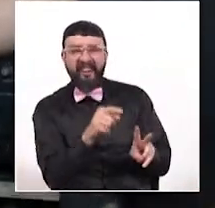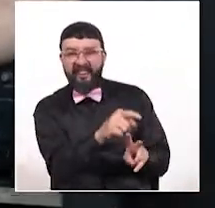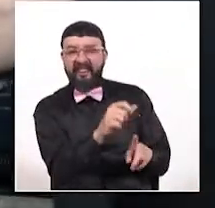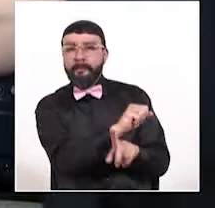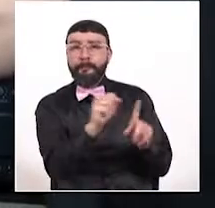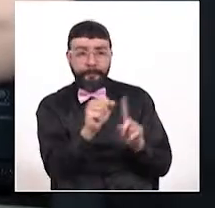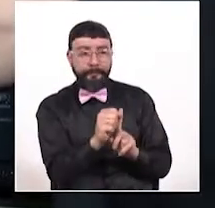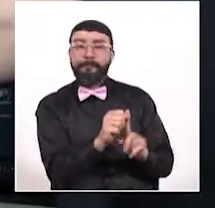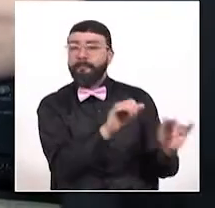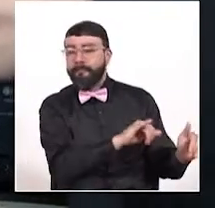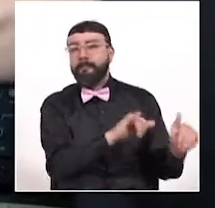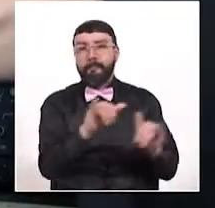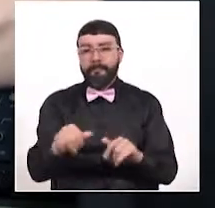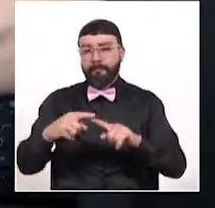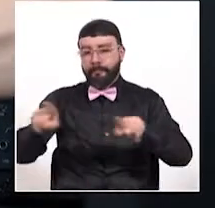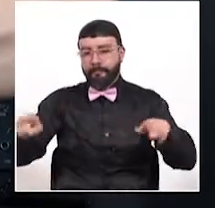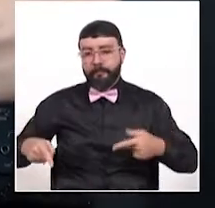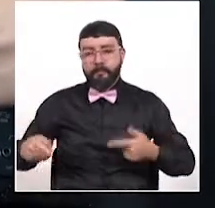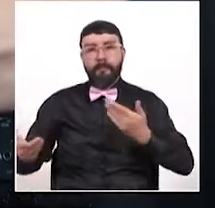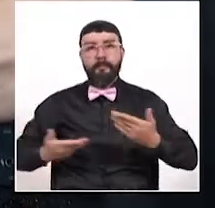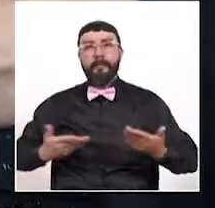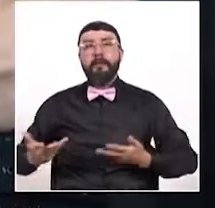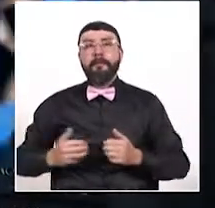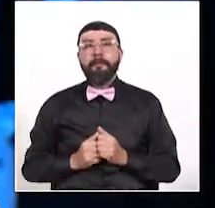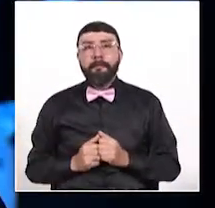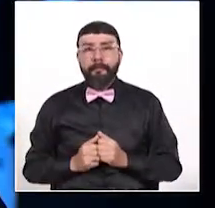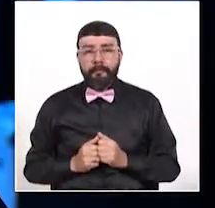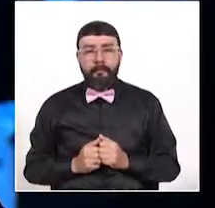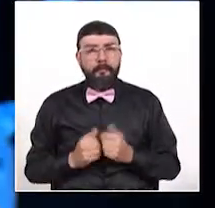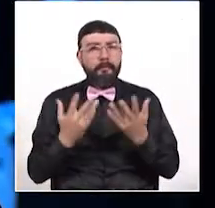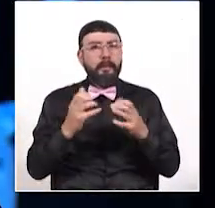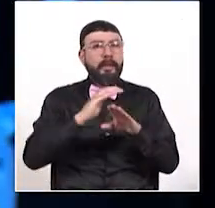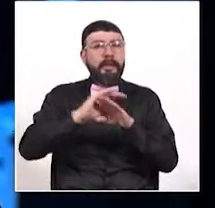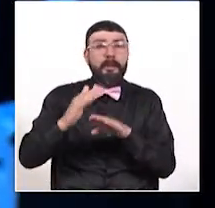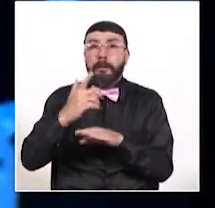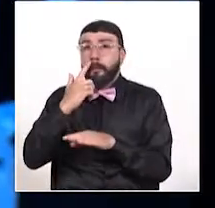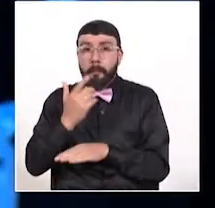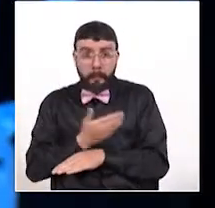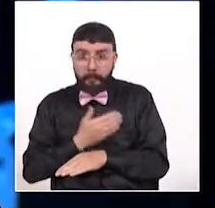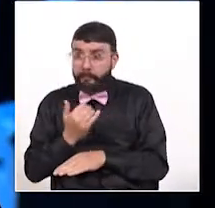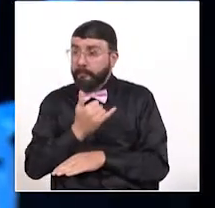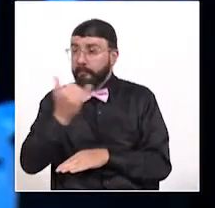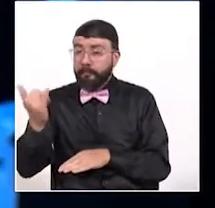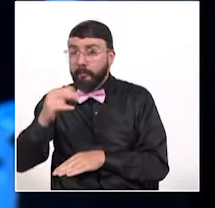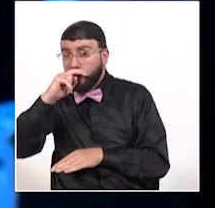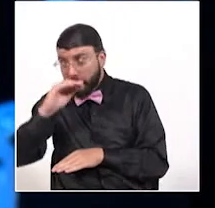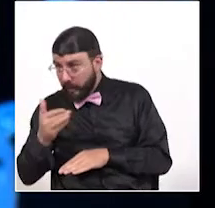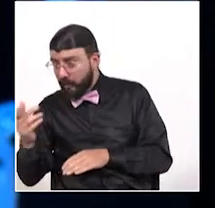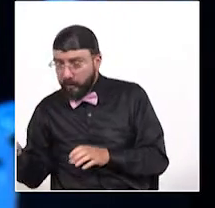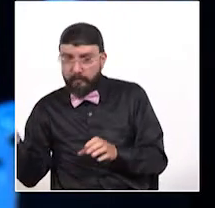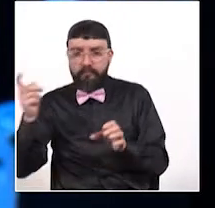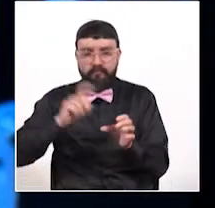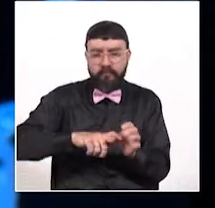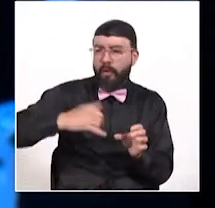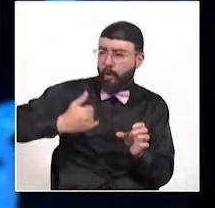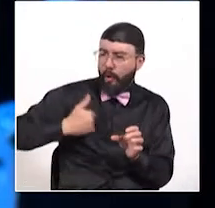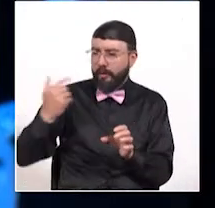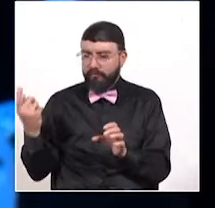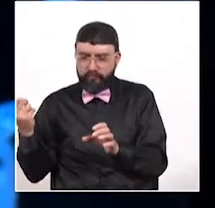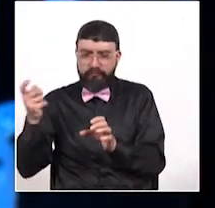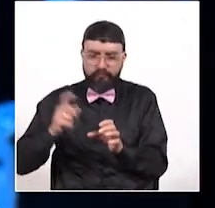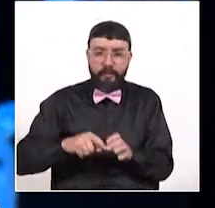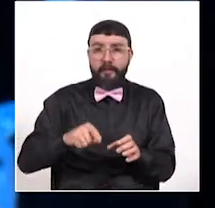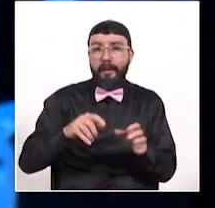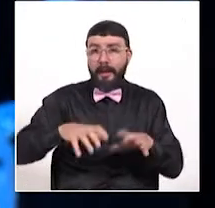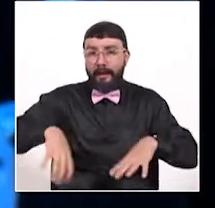sociales del Teatro Entablados. Invitamos a los padres de familia para que involucren a sus niños y a sus jóvenes en estas actividades